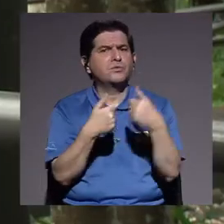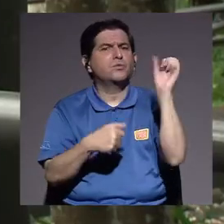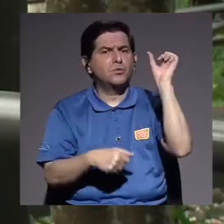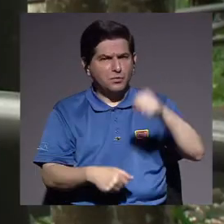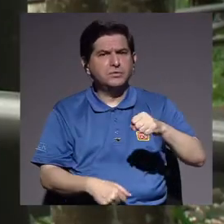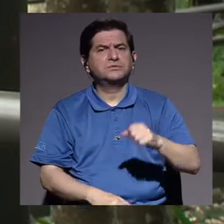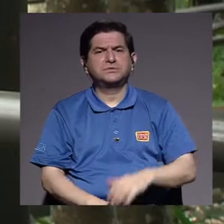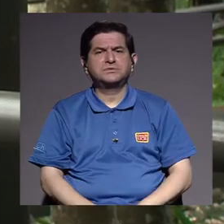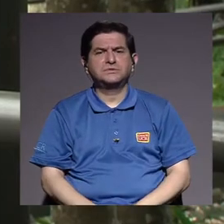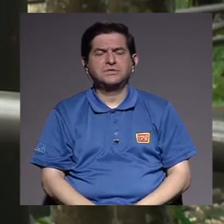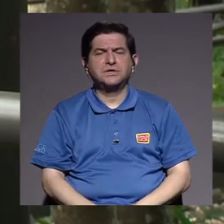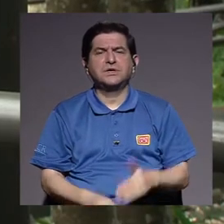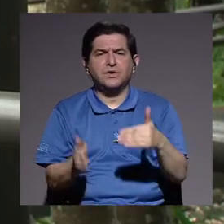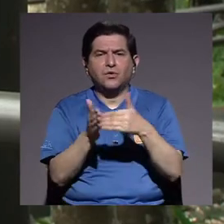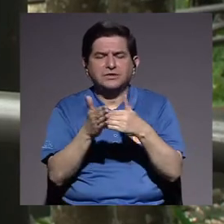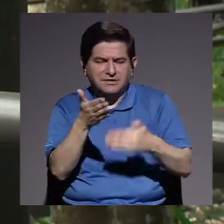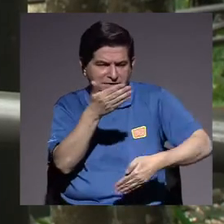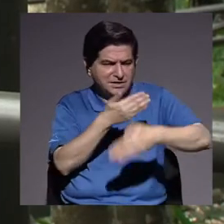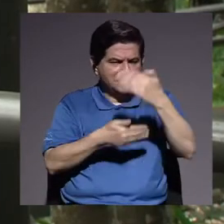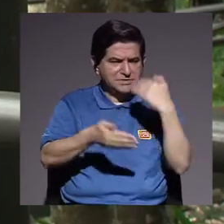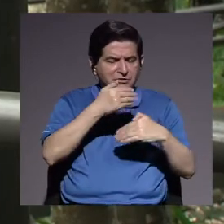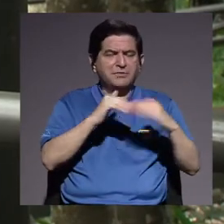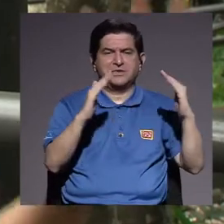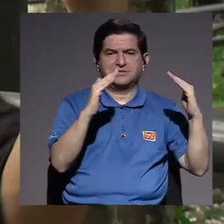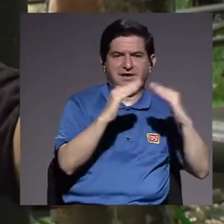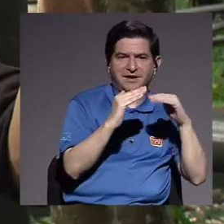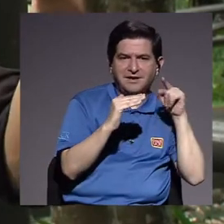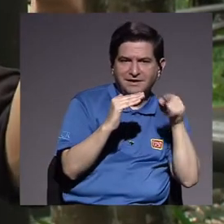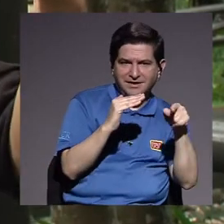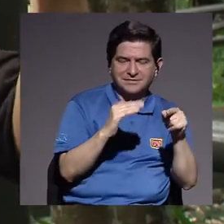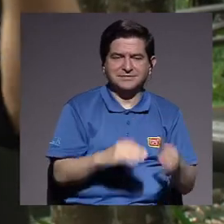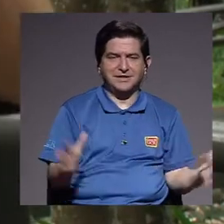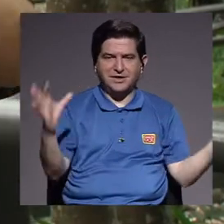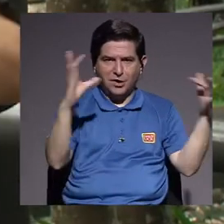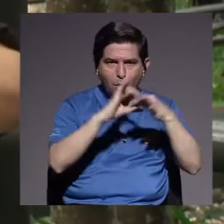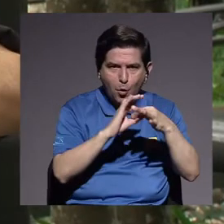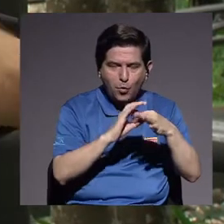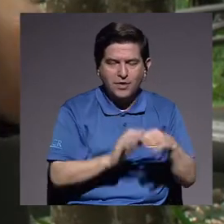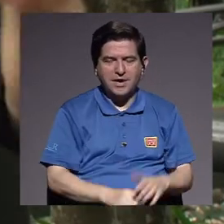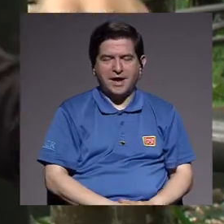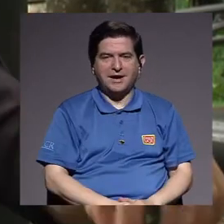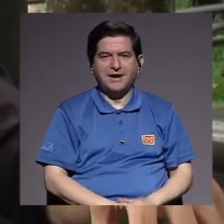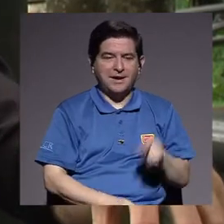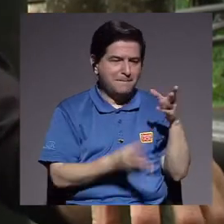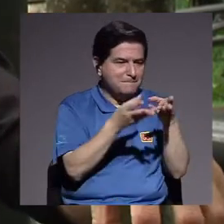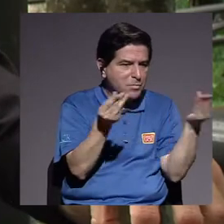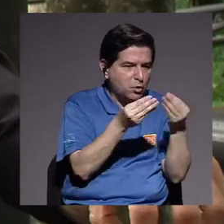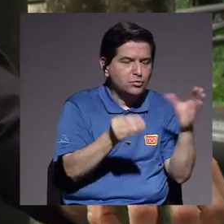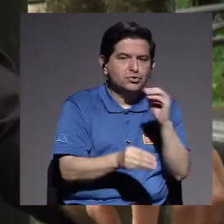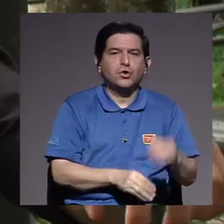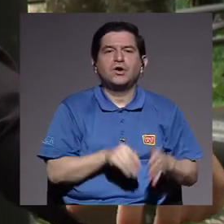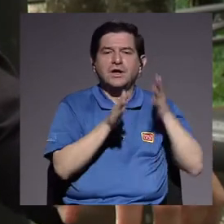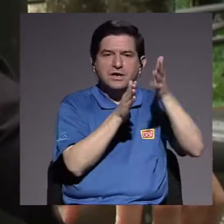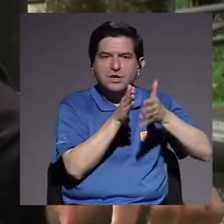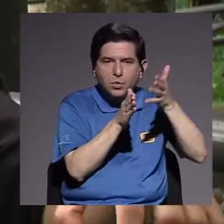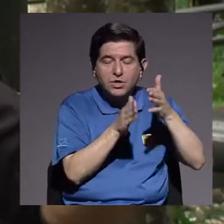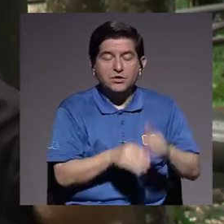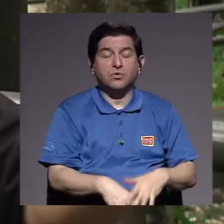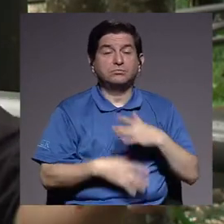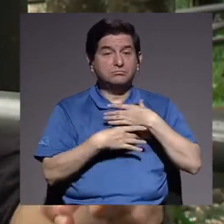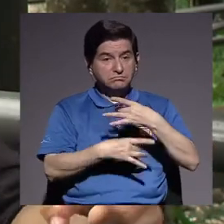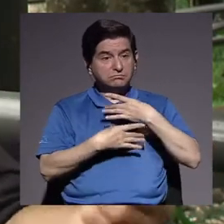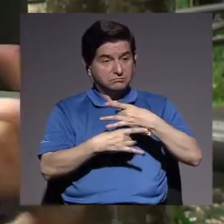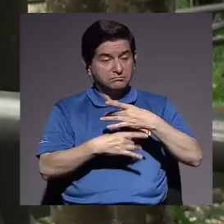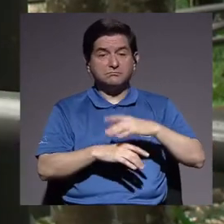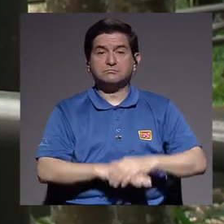haciendo un regreso, un retorno a la vivienda, ¿verdad? Donde entonces conjugan la reproducción con la producción. Y eso es muy curioso porque